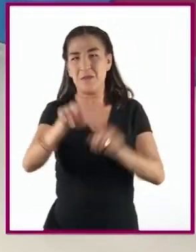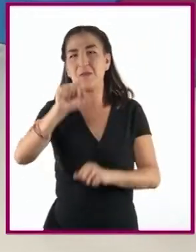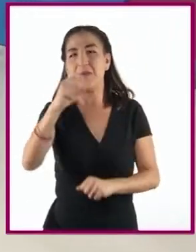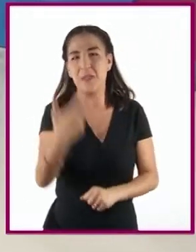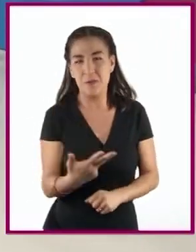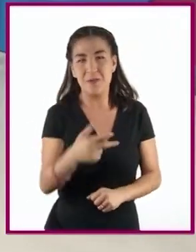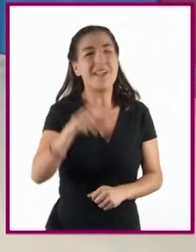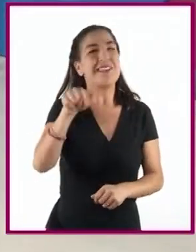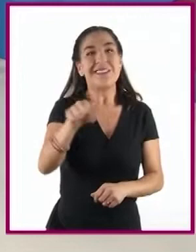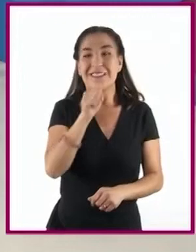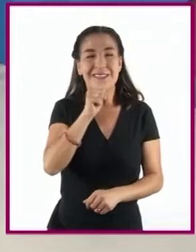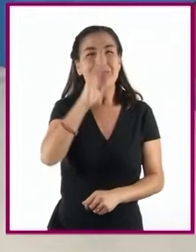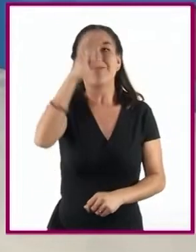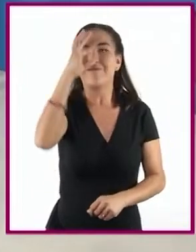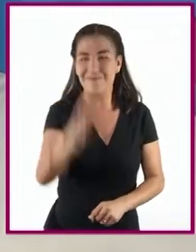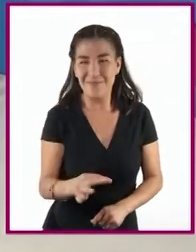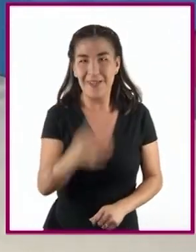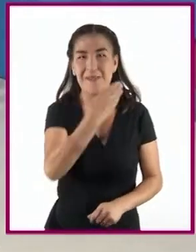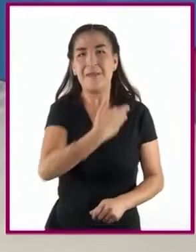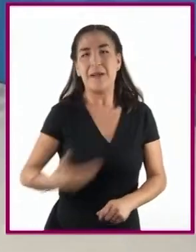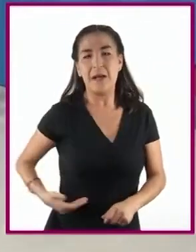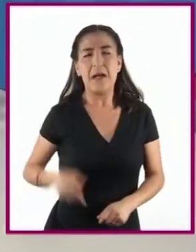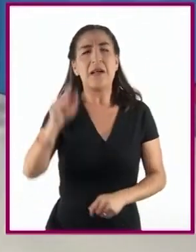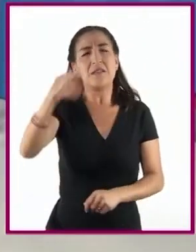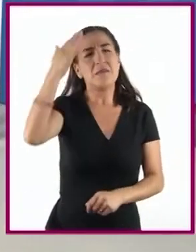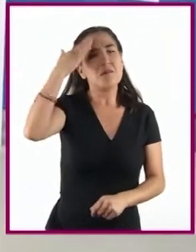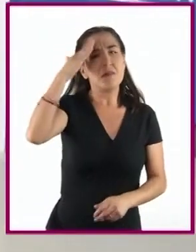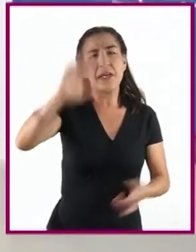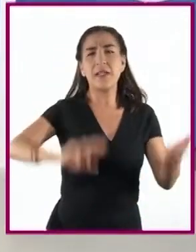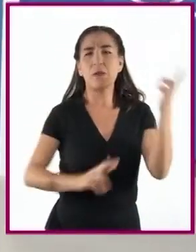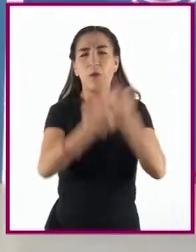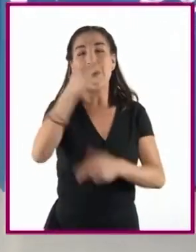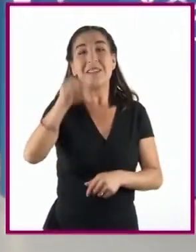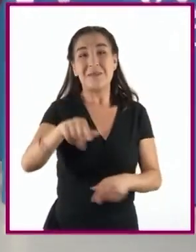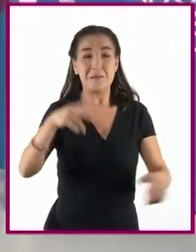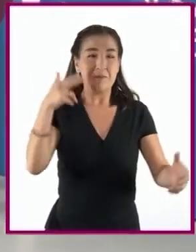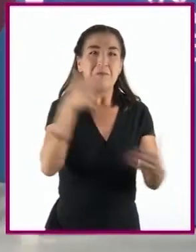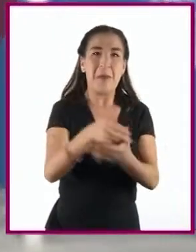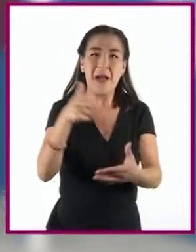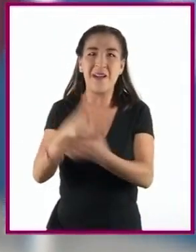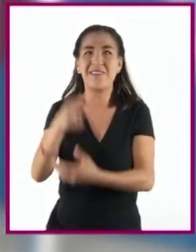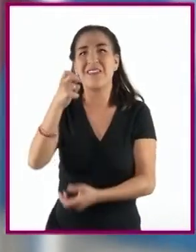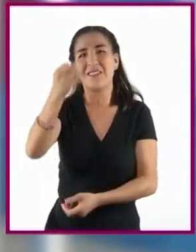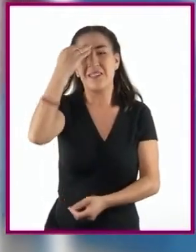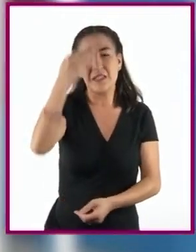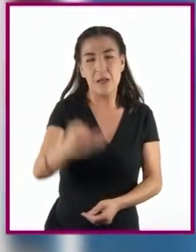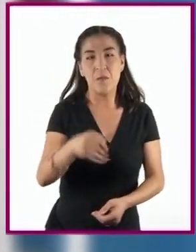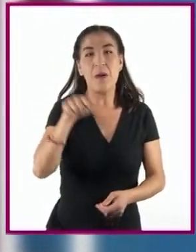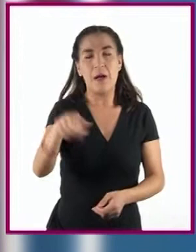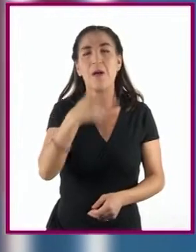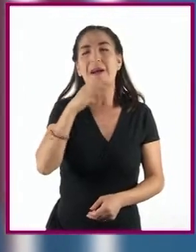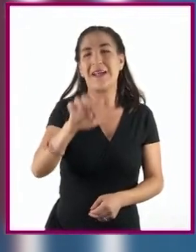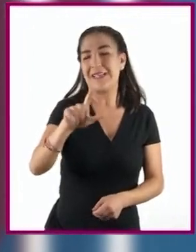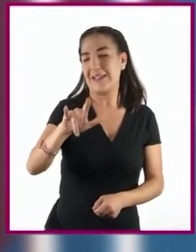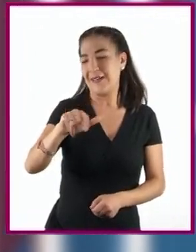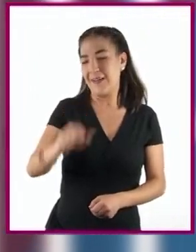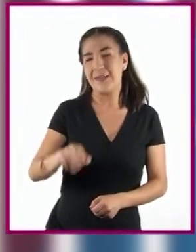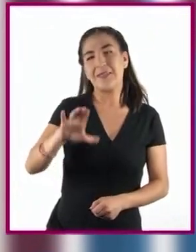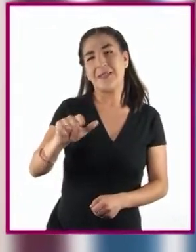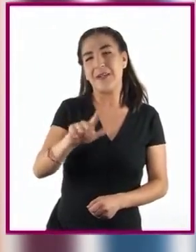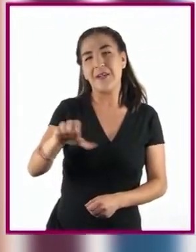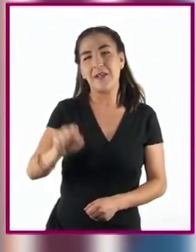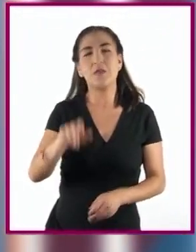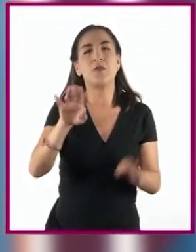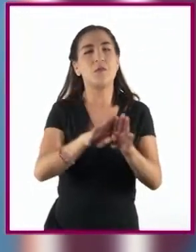Prácticamente todos los líderes revolucionarios habían sido asesinados en la última década, por lo que Calles se convirtió en el jefe